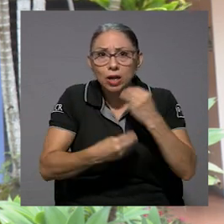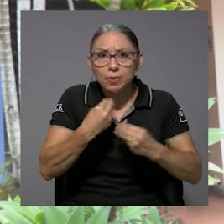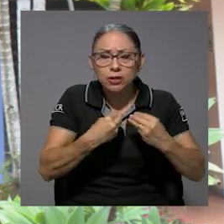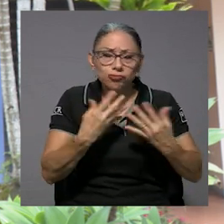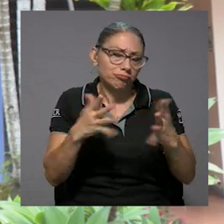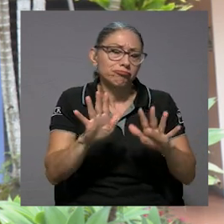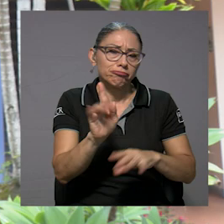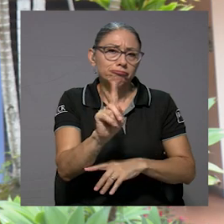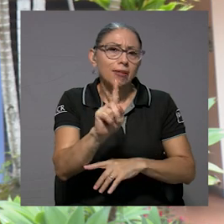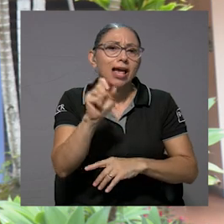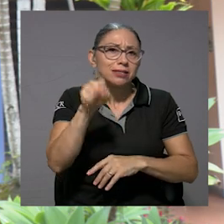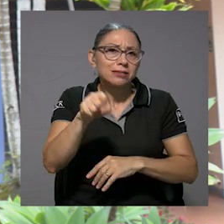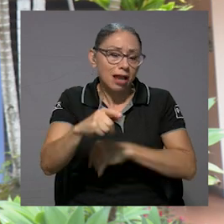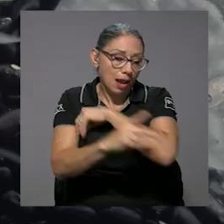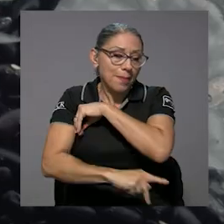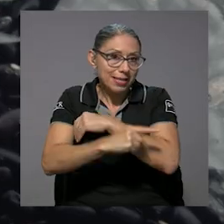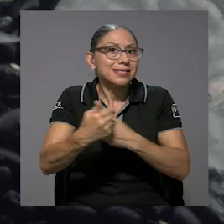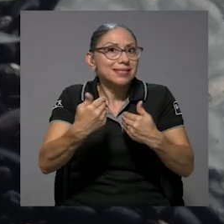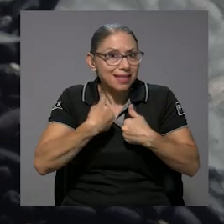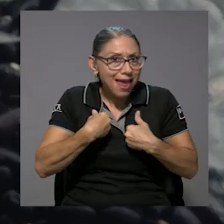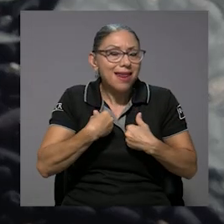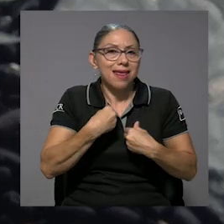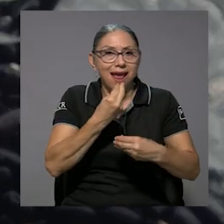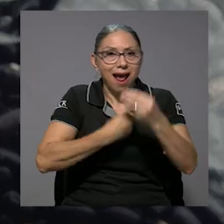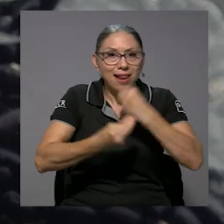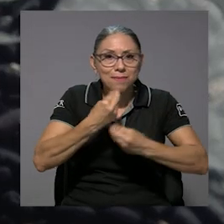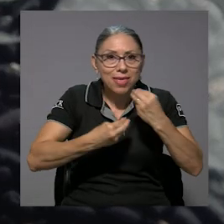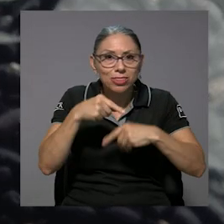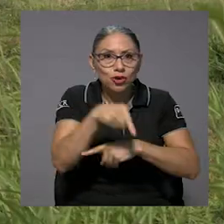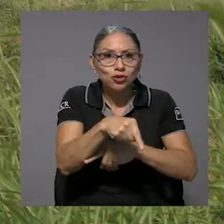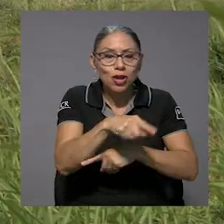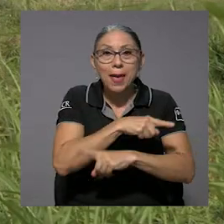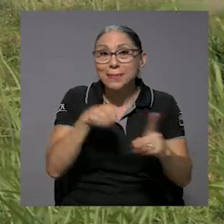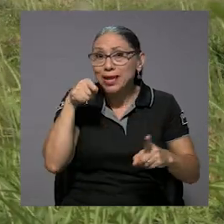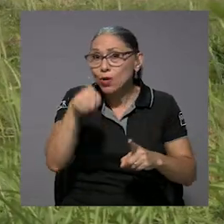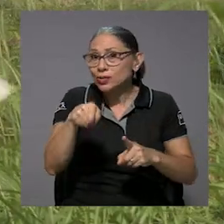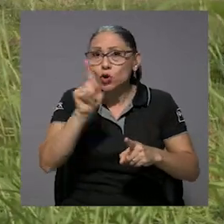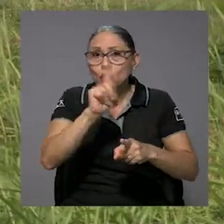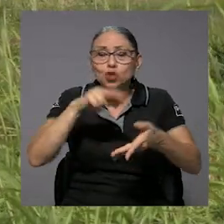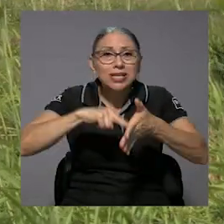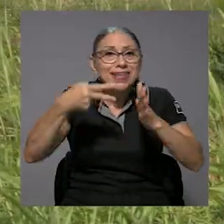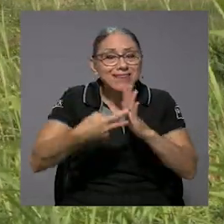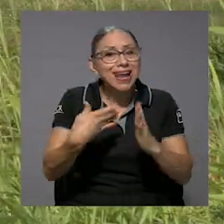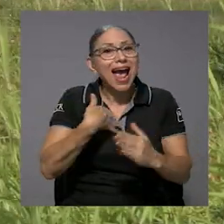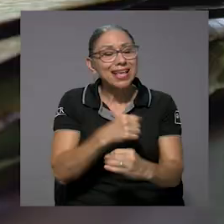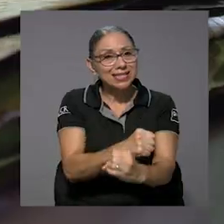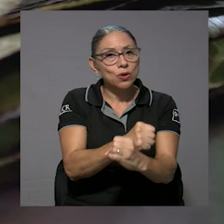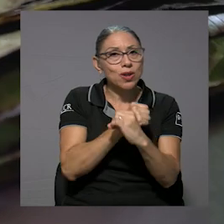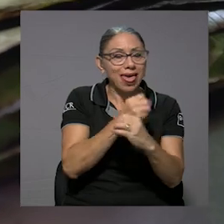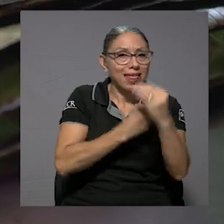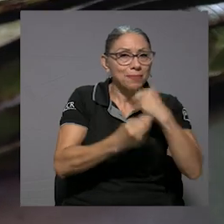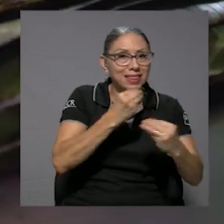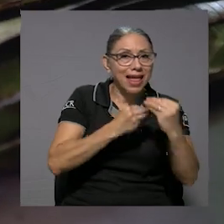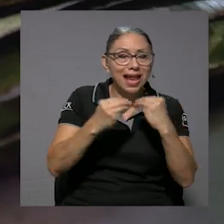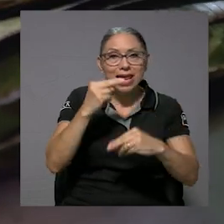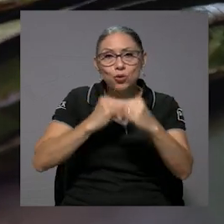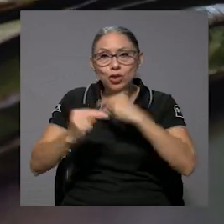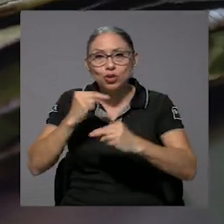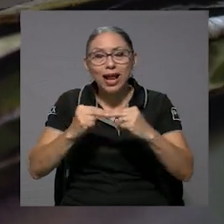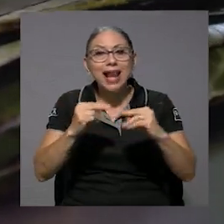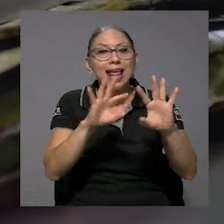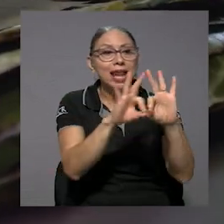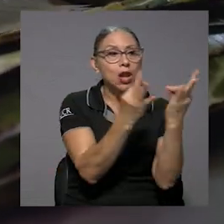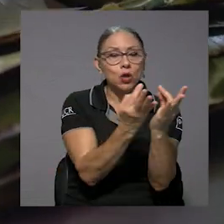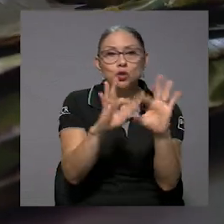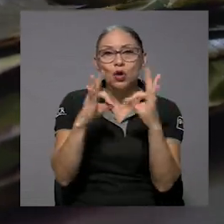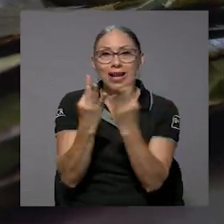decir, el país tiene disponibilidad de alimentos, sin embargo, eso no es sinónimo de que haya seguridad alimentaria y nutricional en los